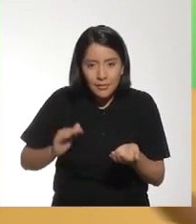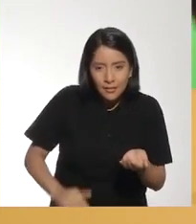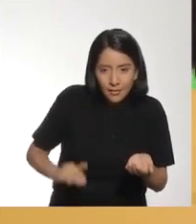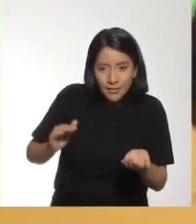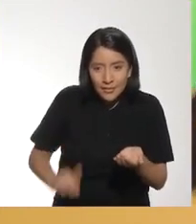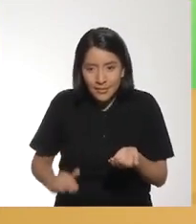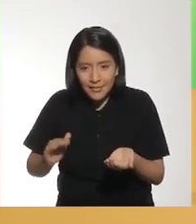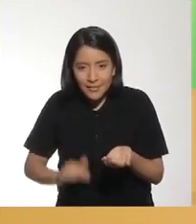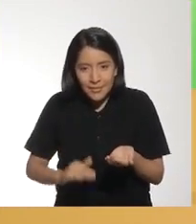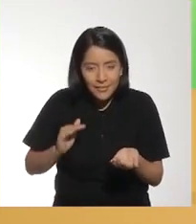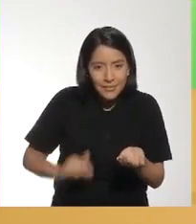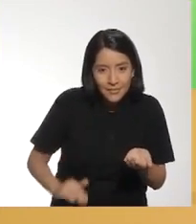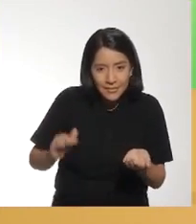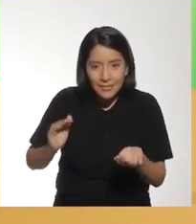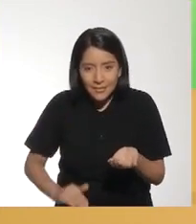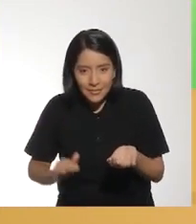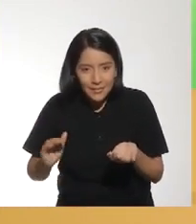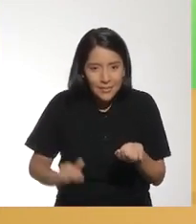¡Date!